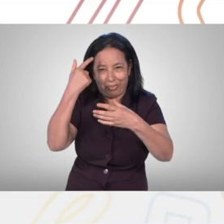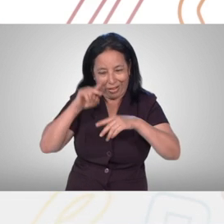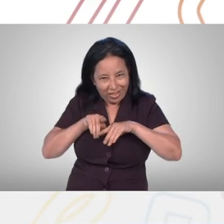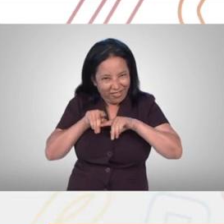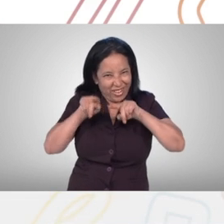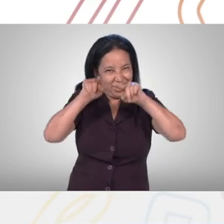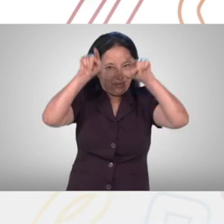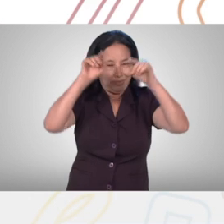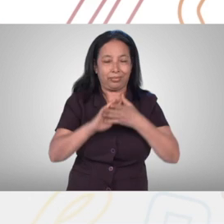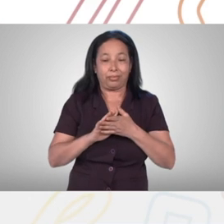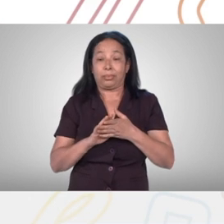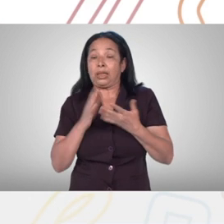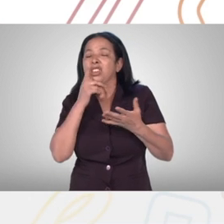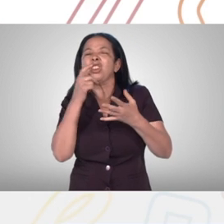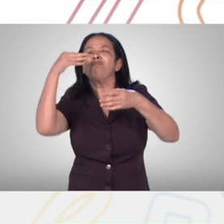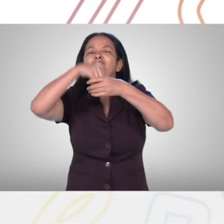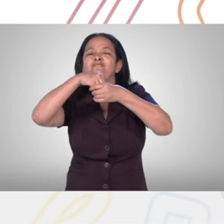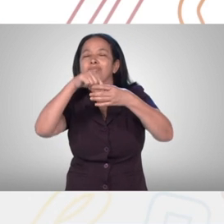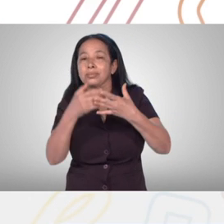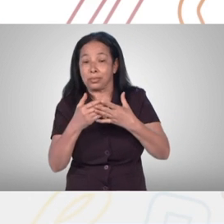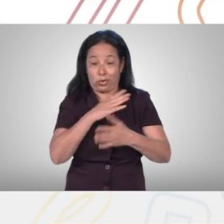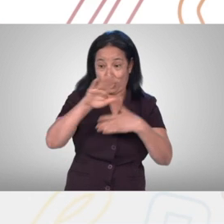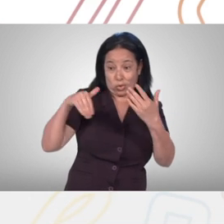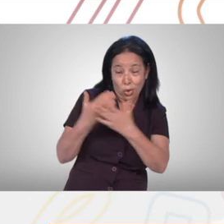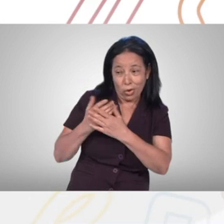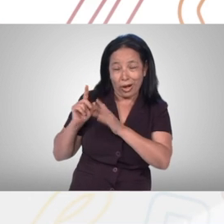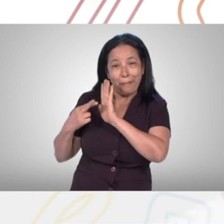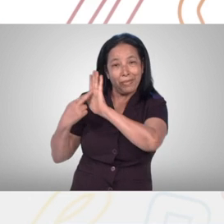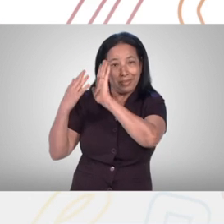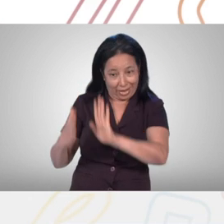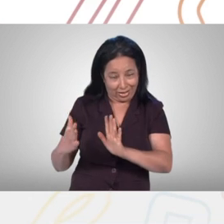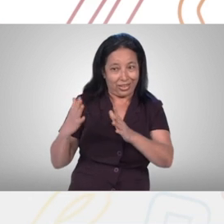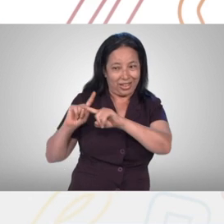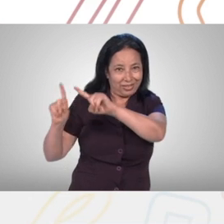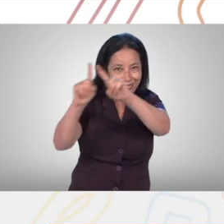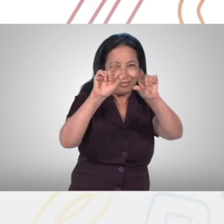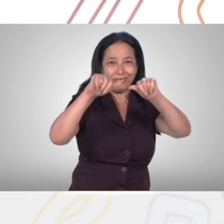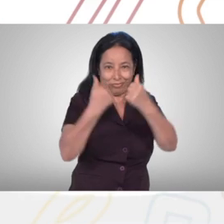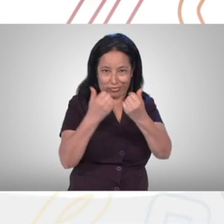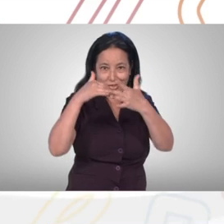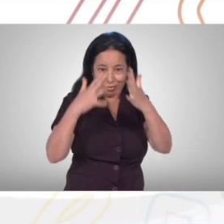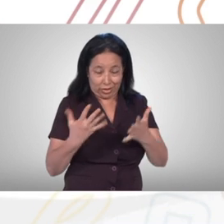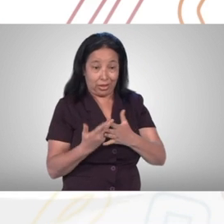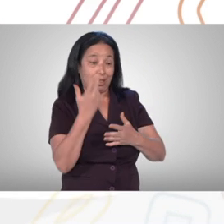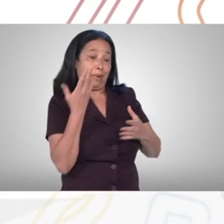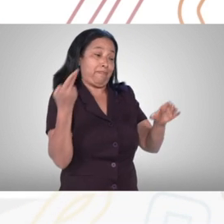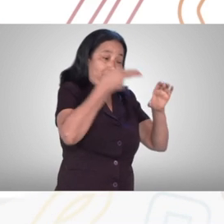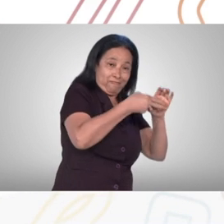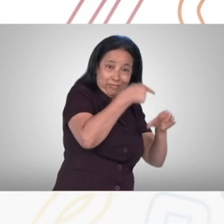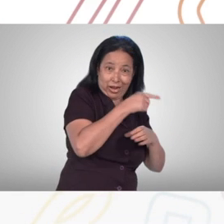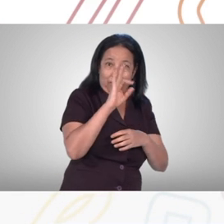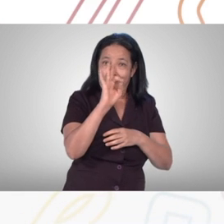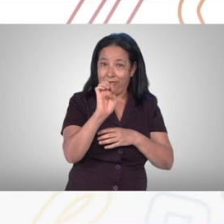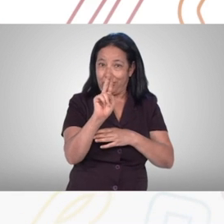todos los niveles electivos. Se conforma con los representantes de los actores estudiantiles que cumplen con los requisitos para ser miembros de la